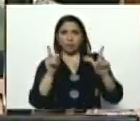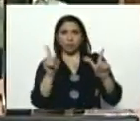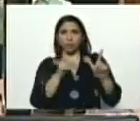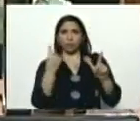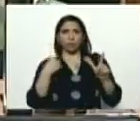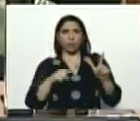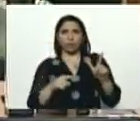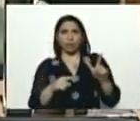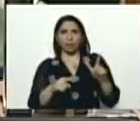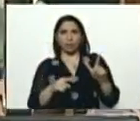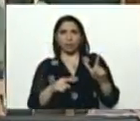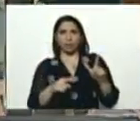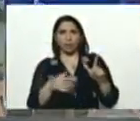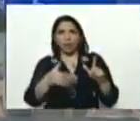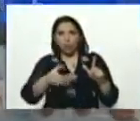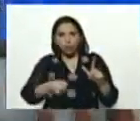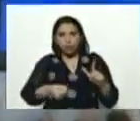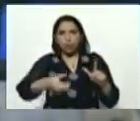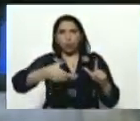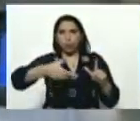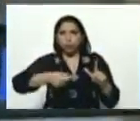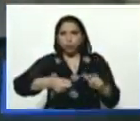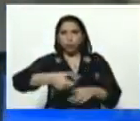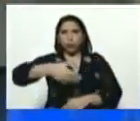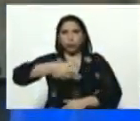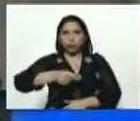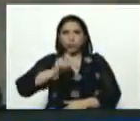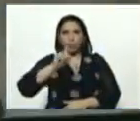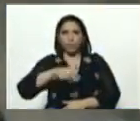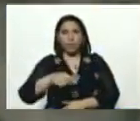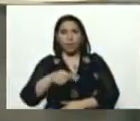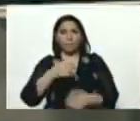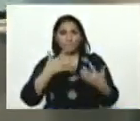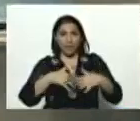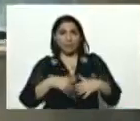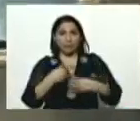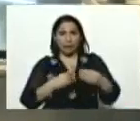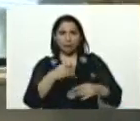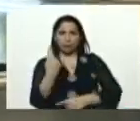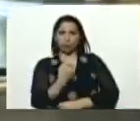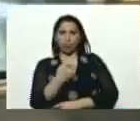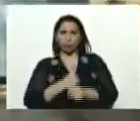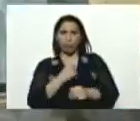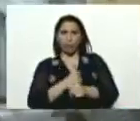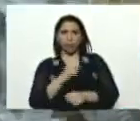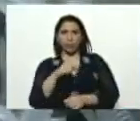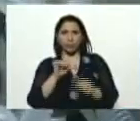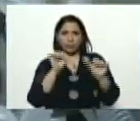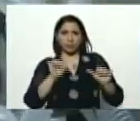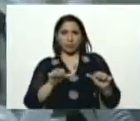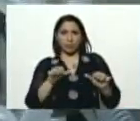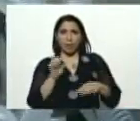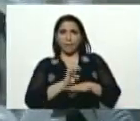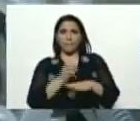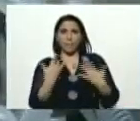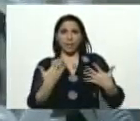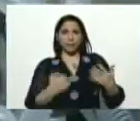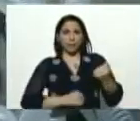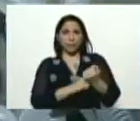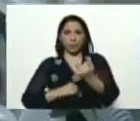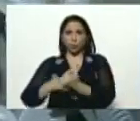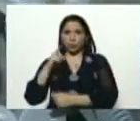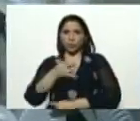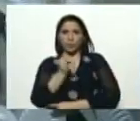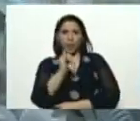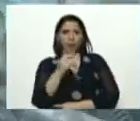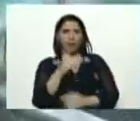tenerlo insuflando la bolsa, es una de buenas. También cuenta con un sistema de batería de emergencia que le da un respaldo si